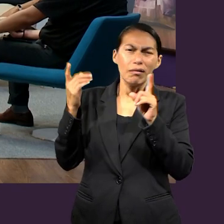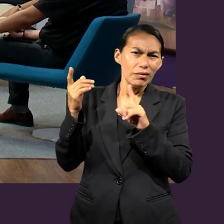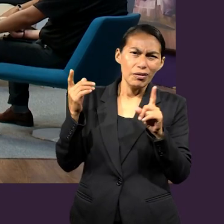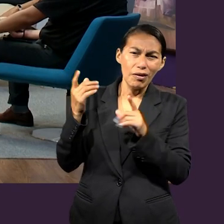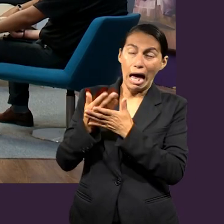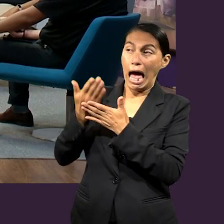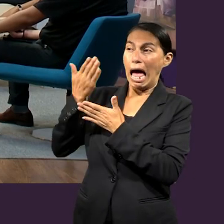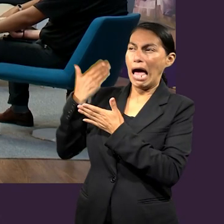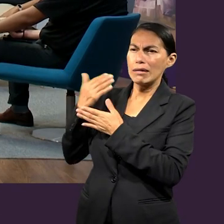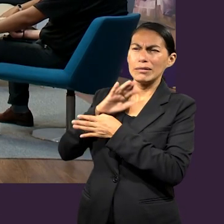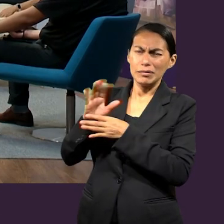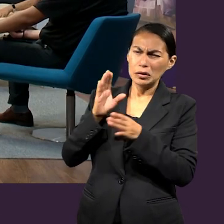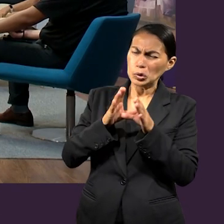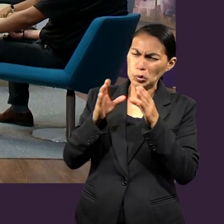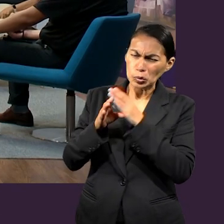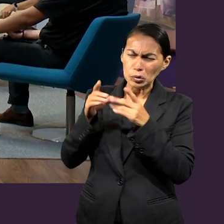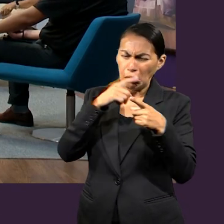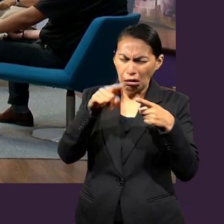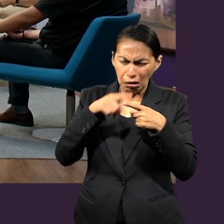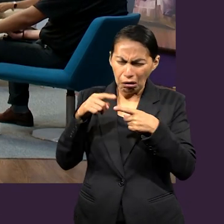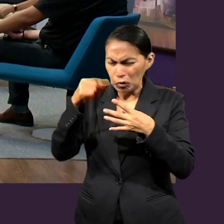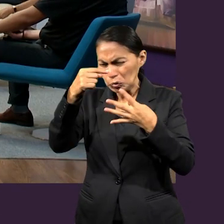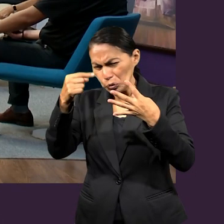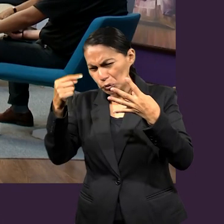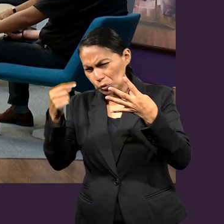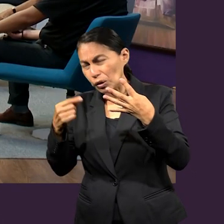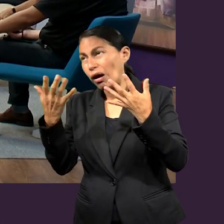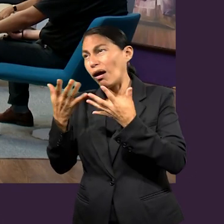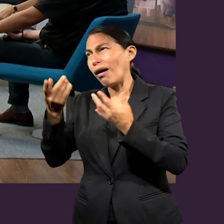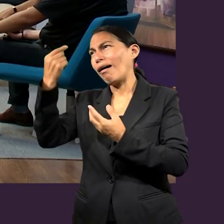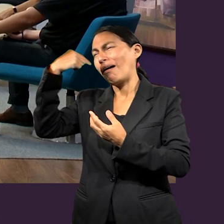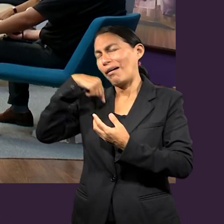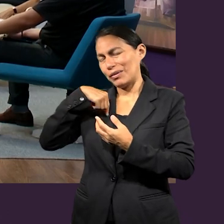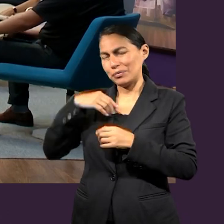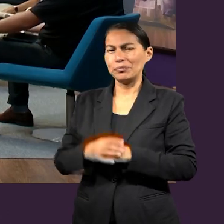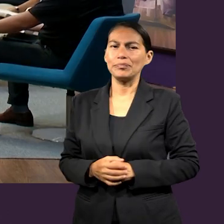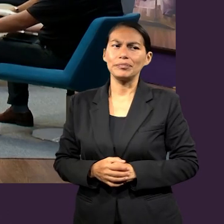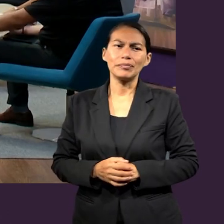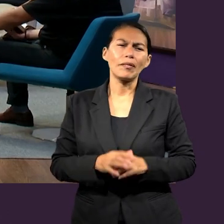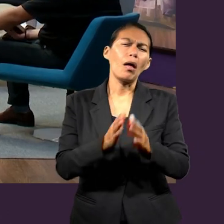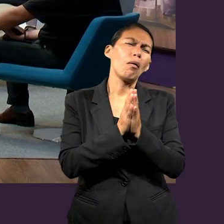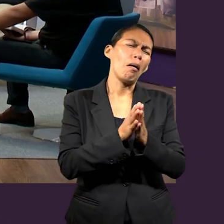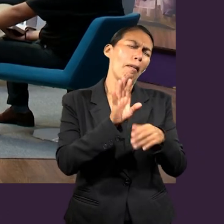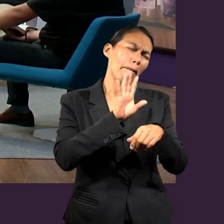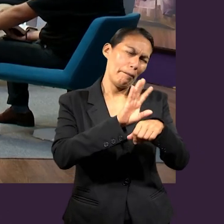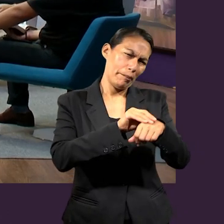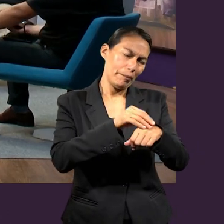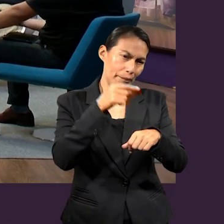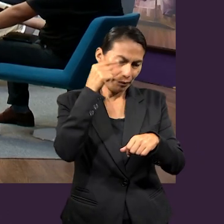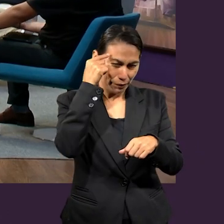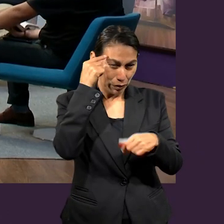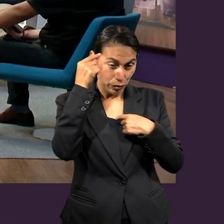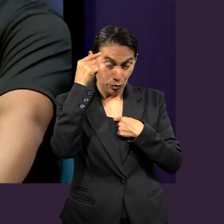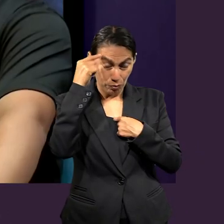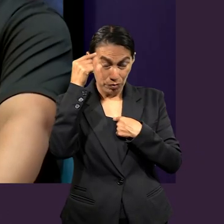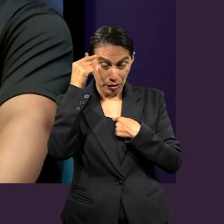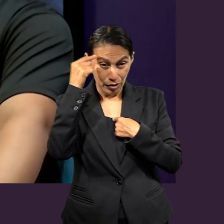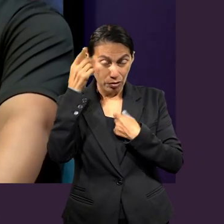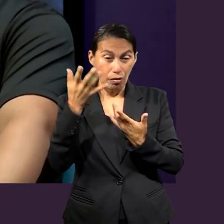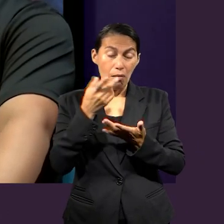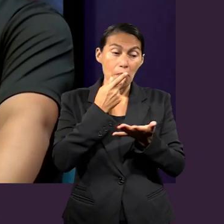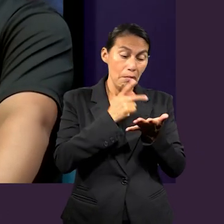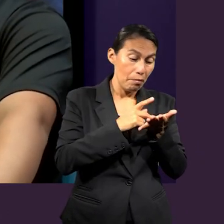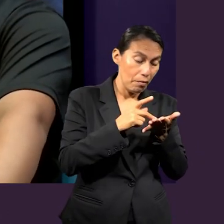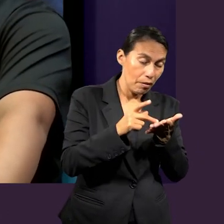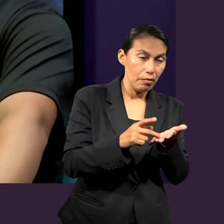porque entendimos y comprendemos y agradecemos que Él hizo muchas cosas a favor nuestro. Yo pienso, y si me permite, Pastor,